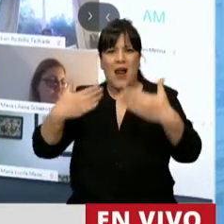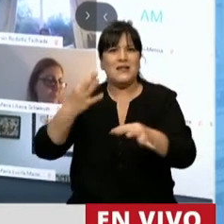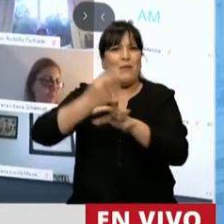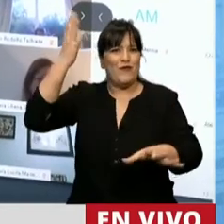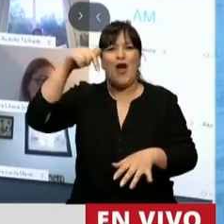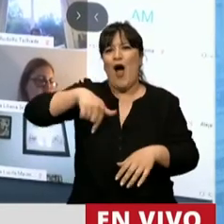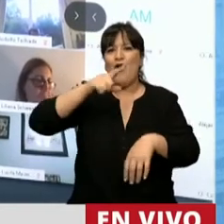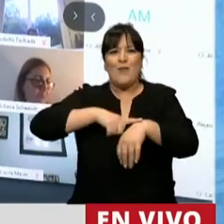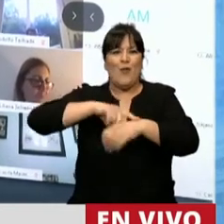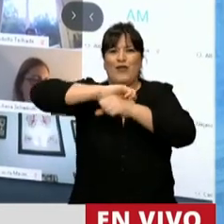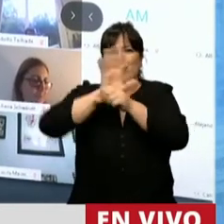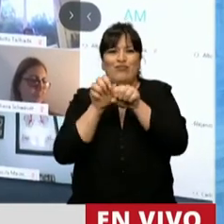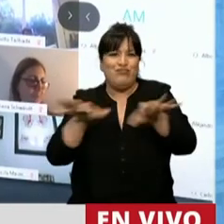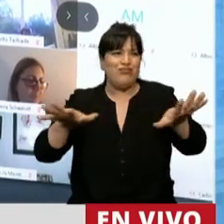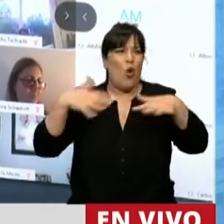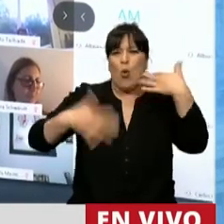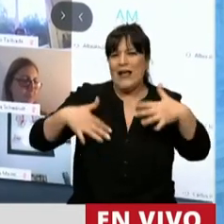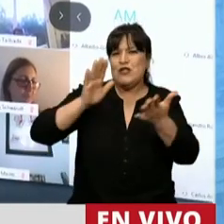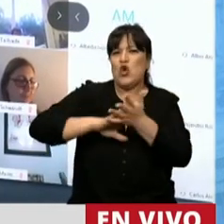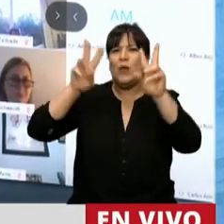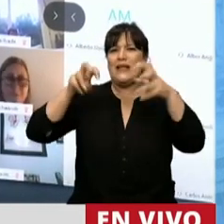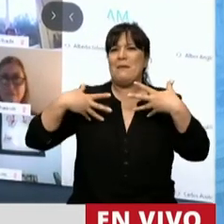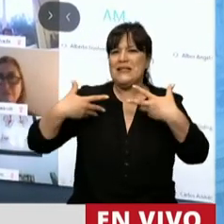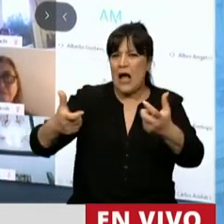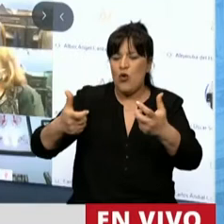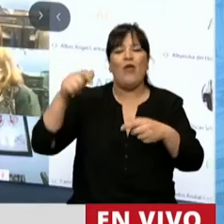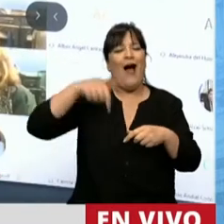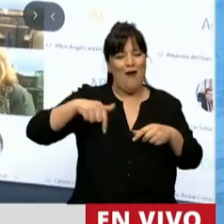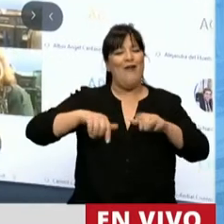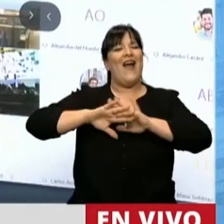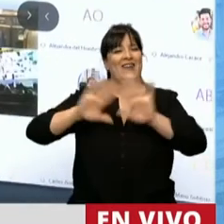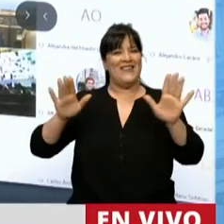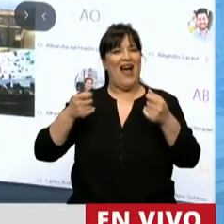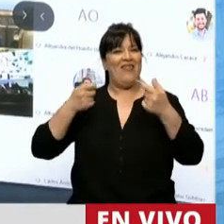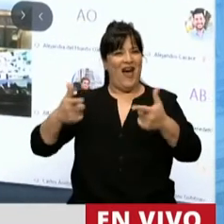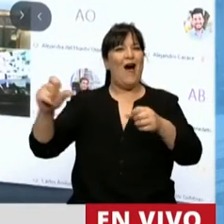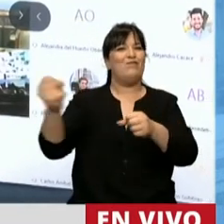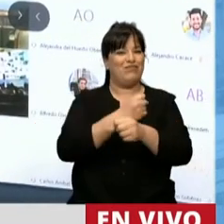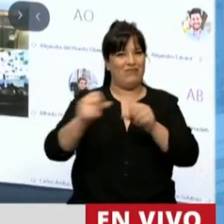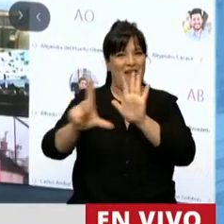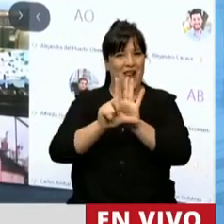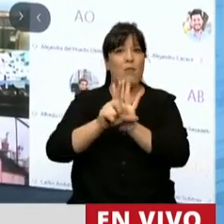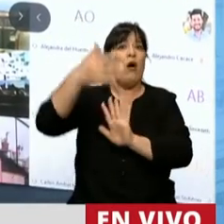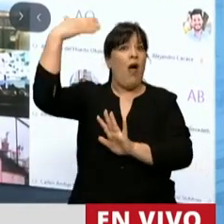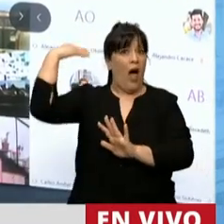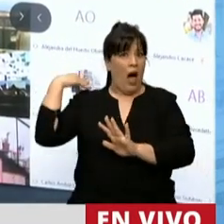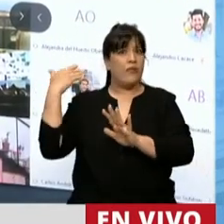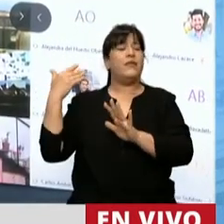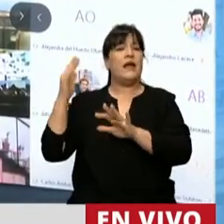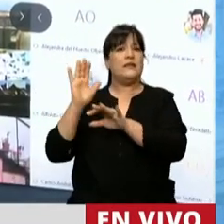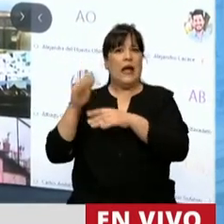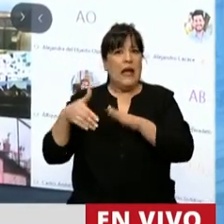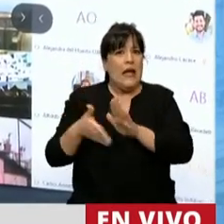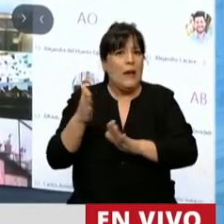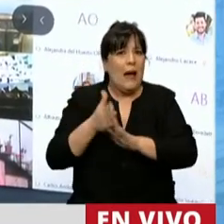con tantas urgencias en el área de salud, vamos a saldar esta deuda que casi pierde otra vez Estado parlamentario y tenemos